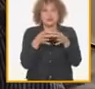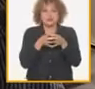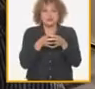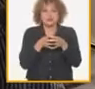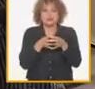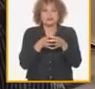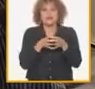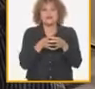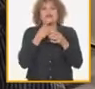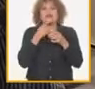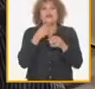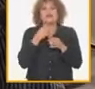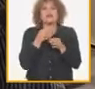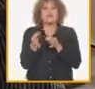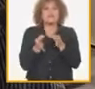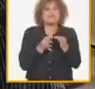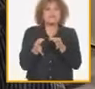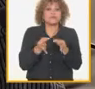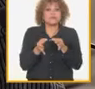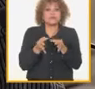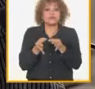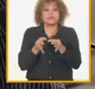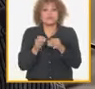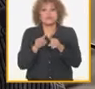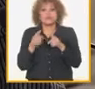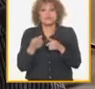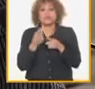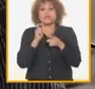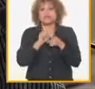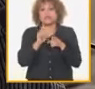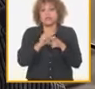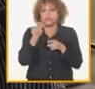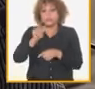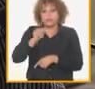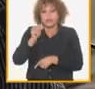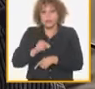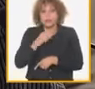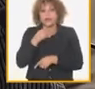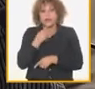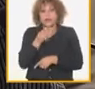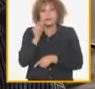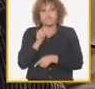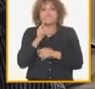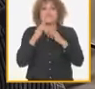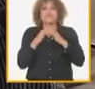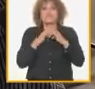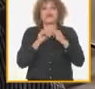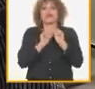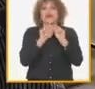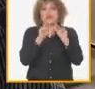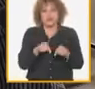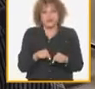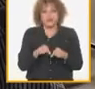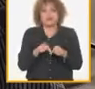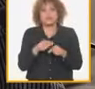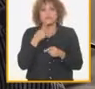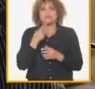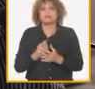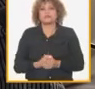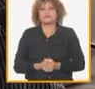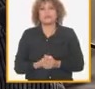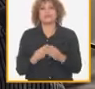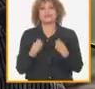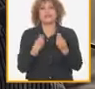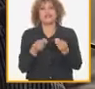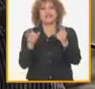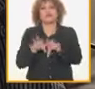mínimas a veces hay que pensar en proyectos de desarrollo locales que tengan que ver con el desarrollo de electrificar a través de paneles solares comunidades que no están